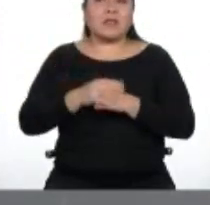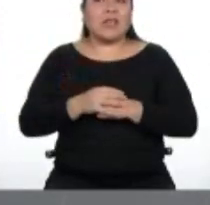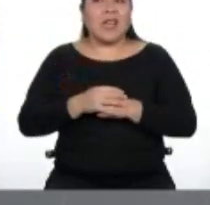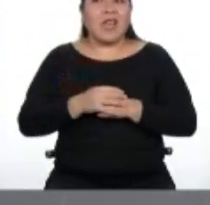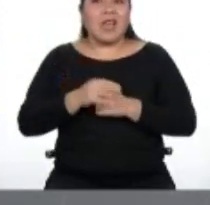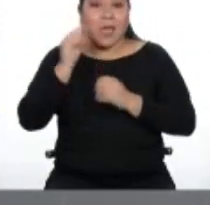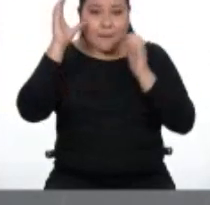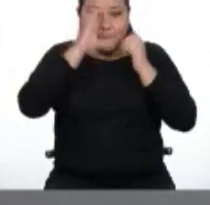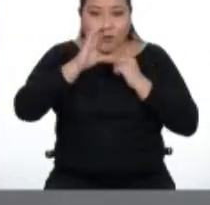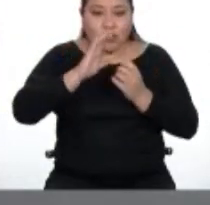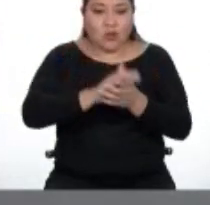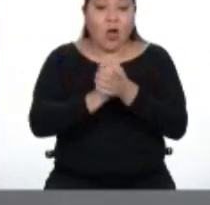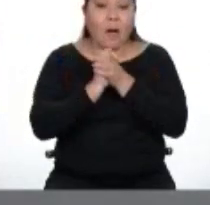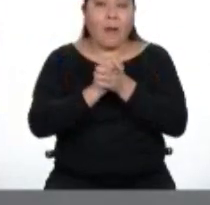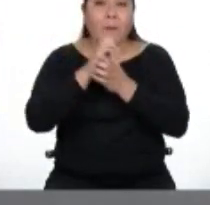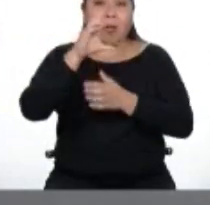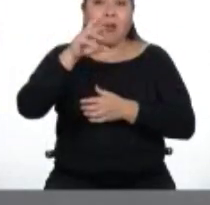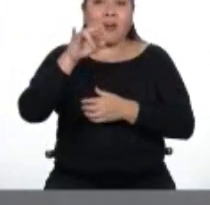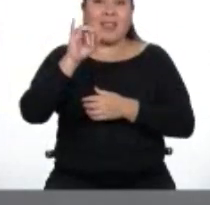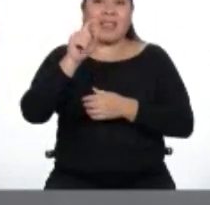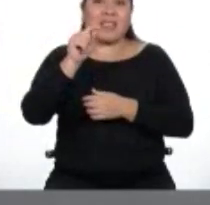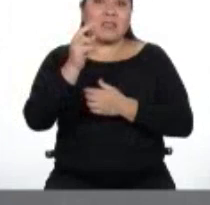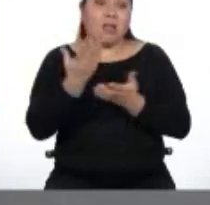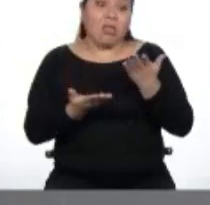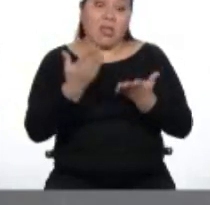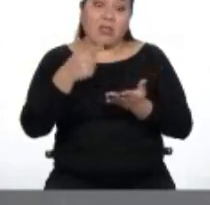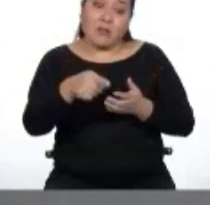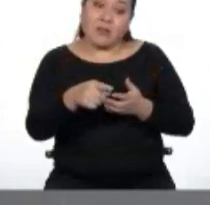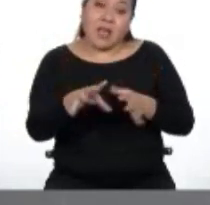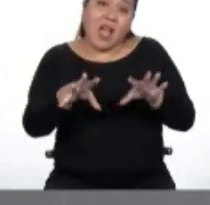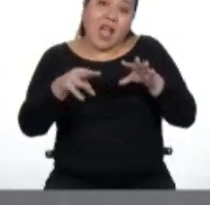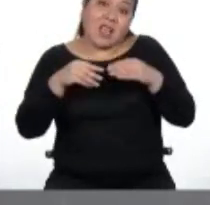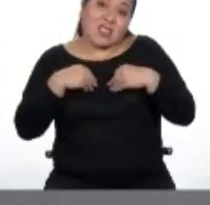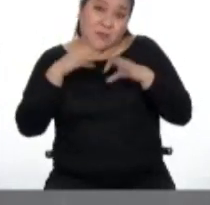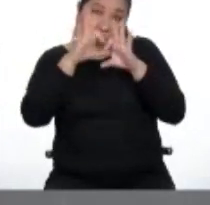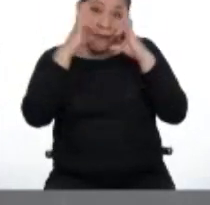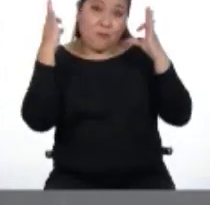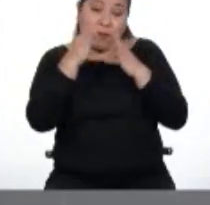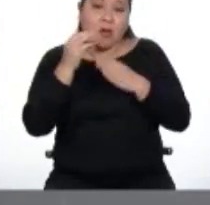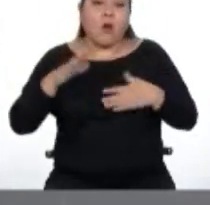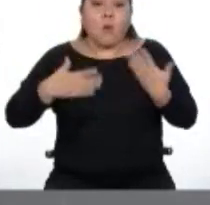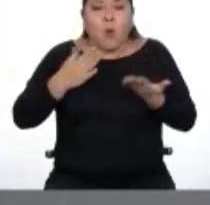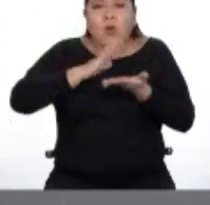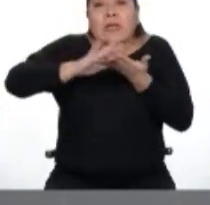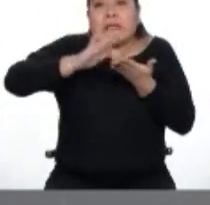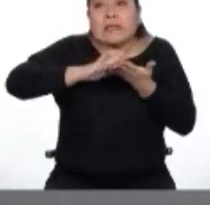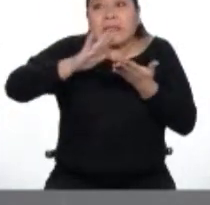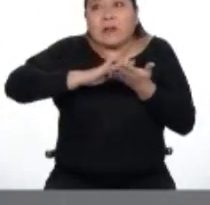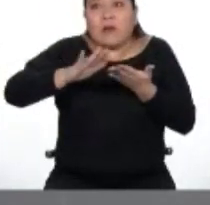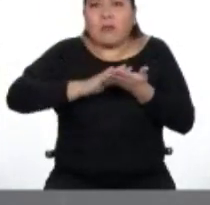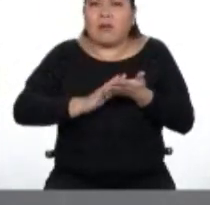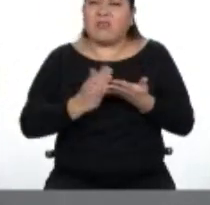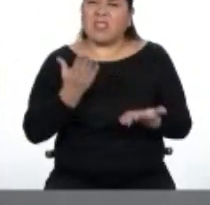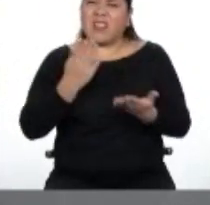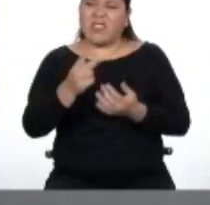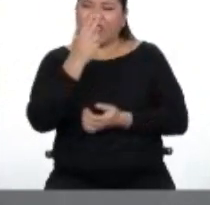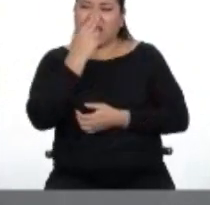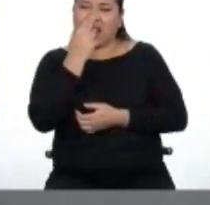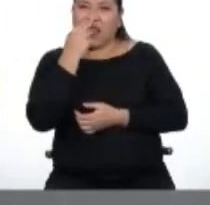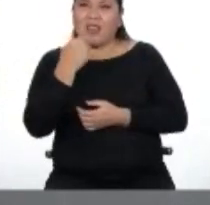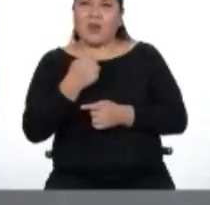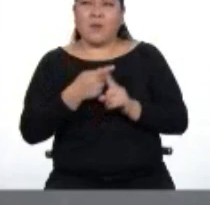busco a mi amigo Cristian, sí? De repente me acepta en Facebook y puedo disculparme. Puede que le parezca muy raro, pero